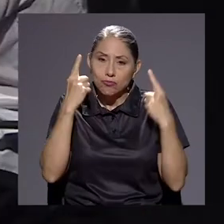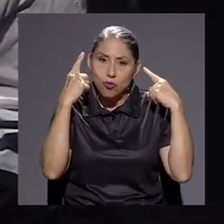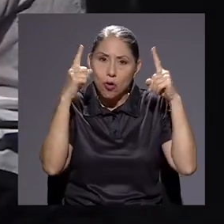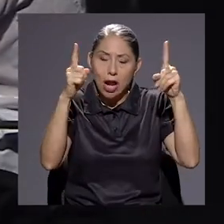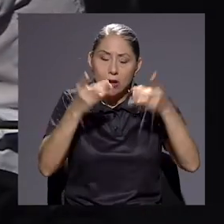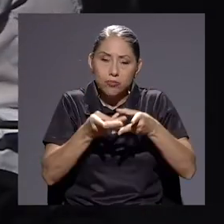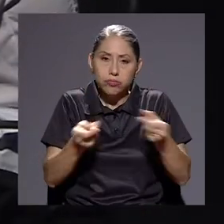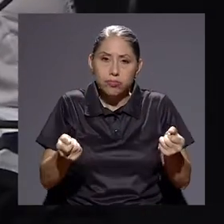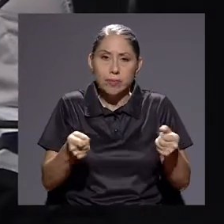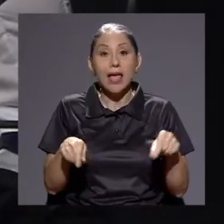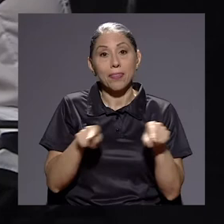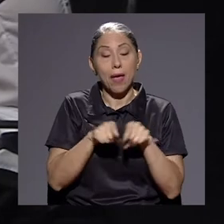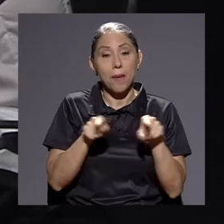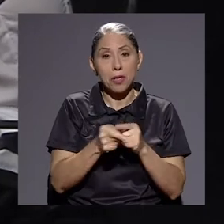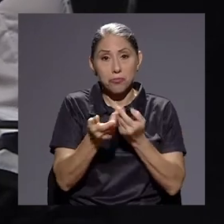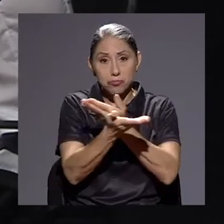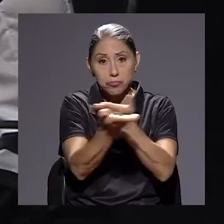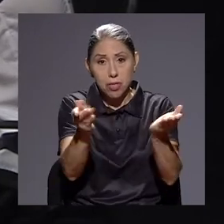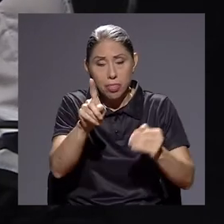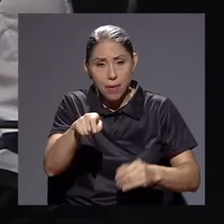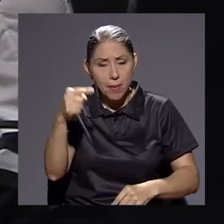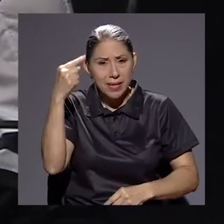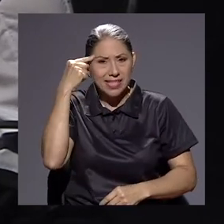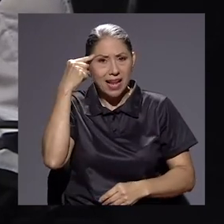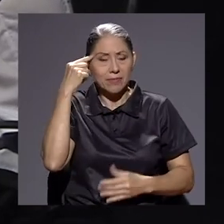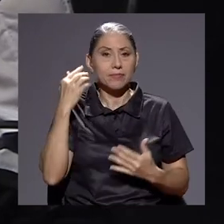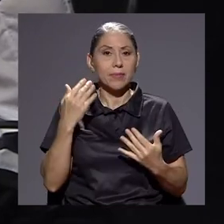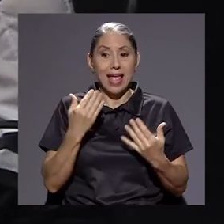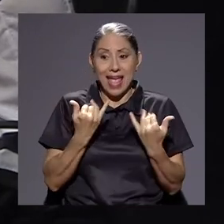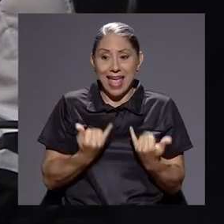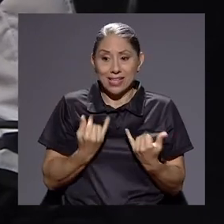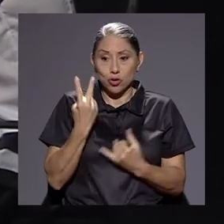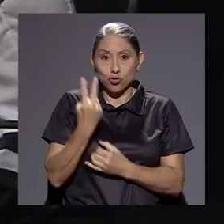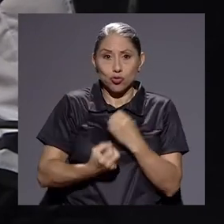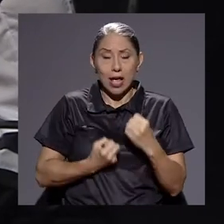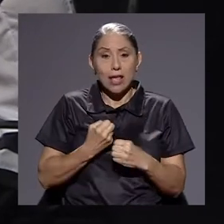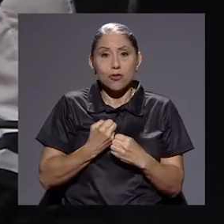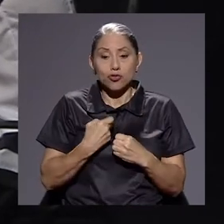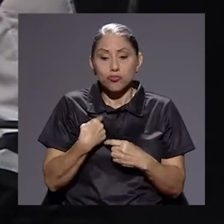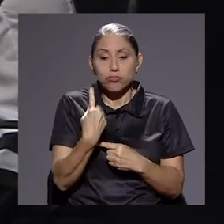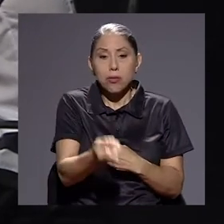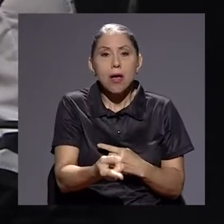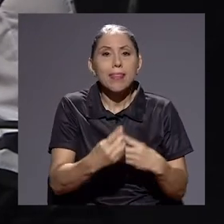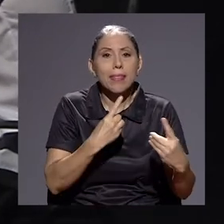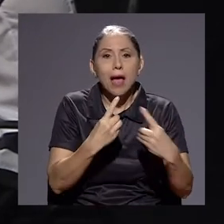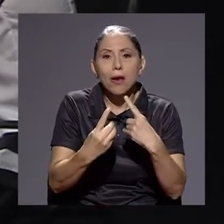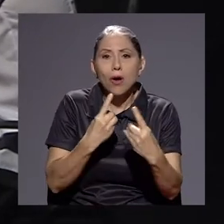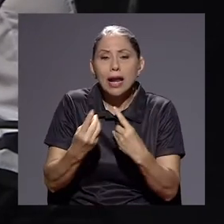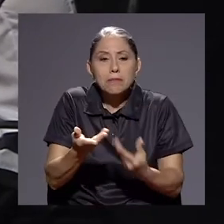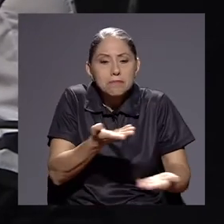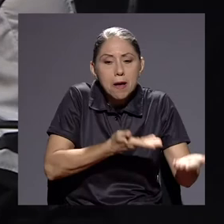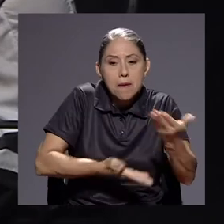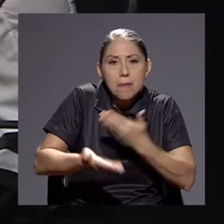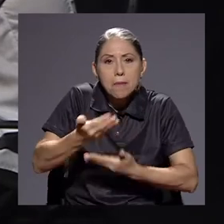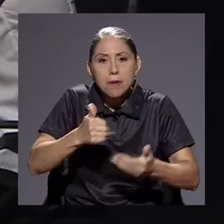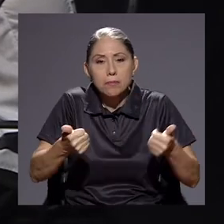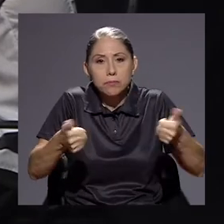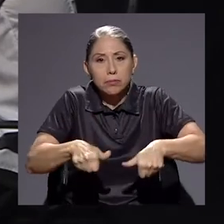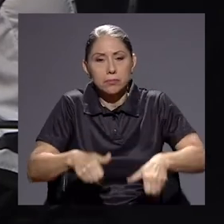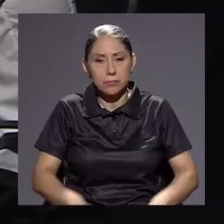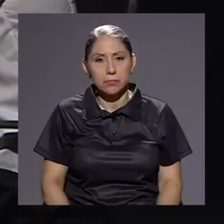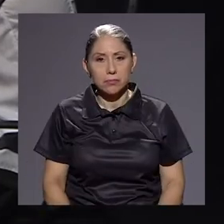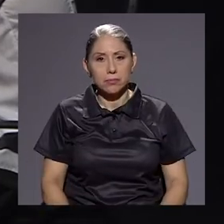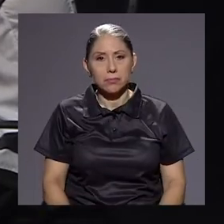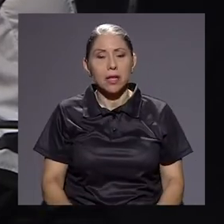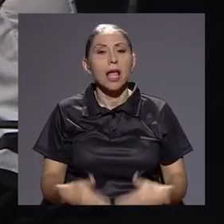la otra parte que se tiene que pensar, es, bueno, dialogar en estos dos años, primera cosa. Buscar acuerdos. Tercero,